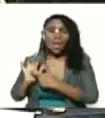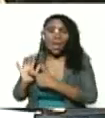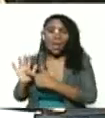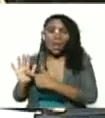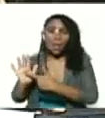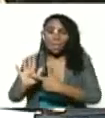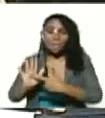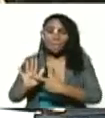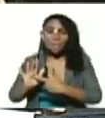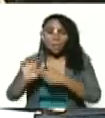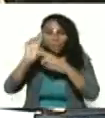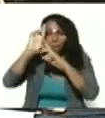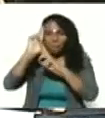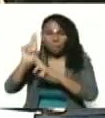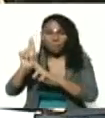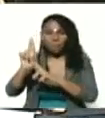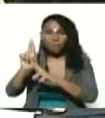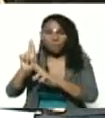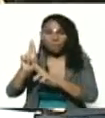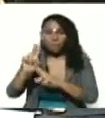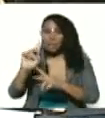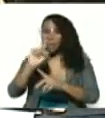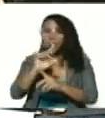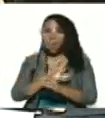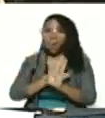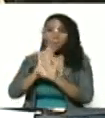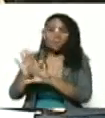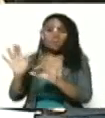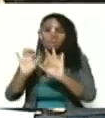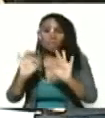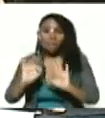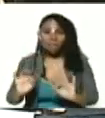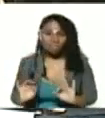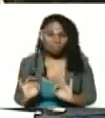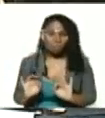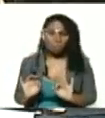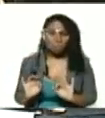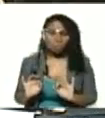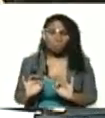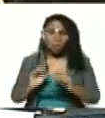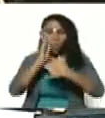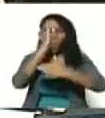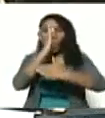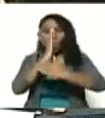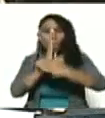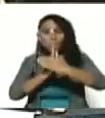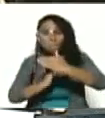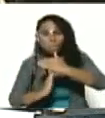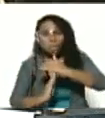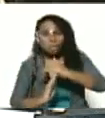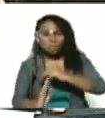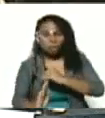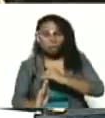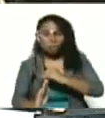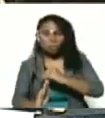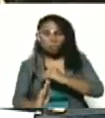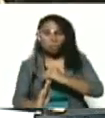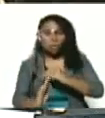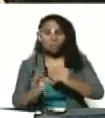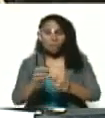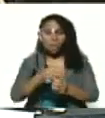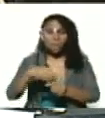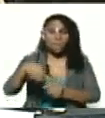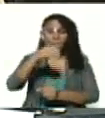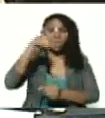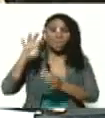de imparcialidad de humildad de espíritu